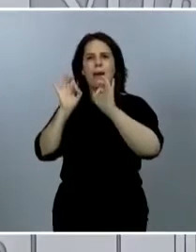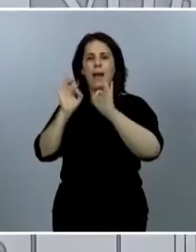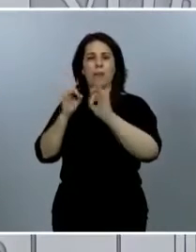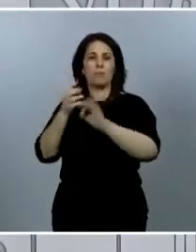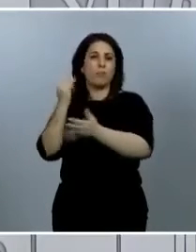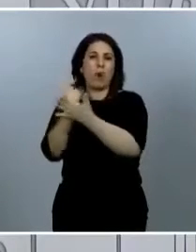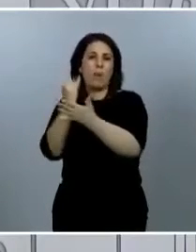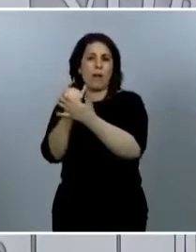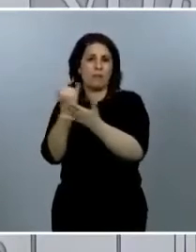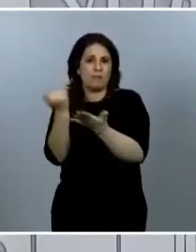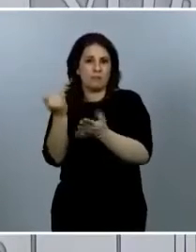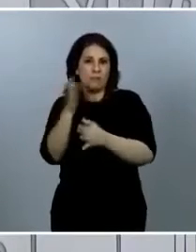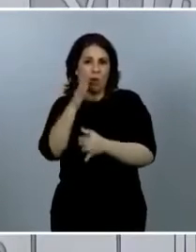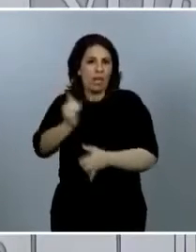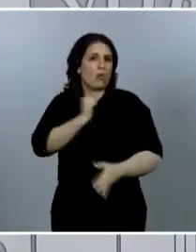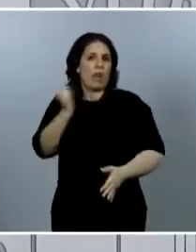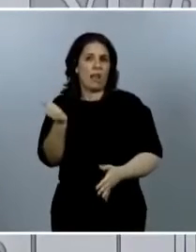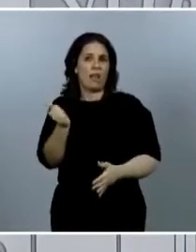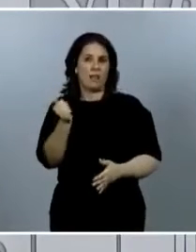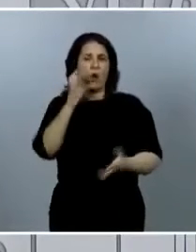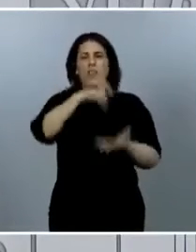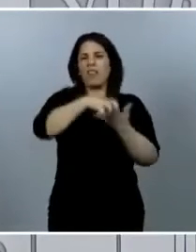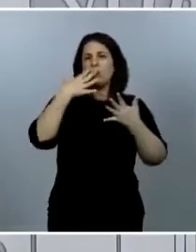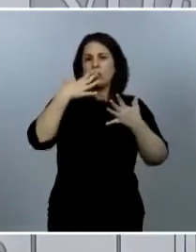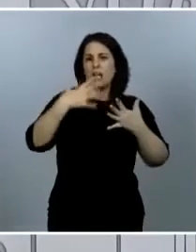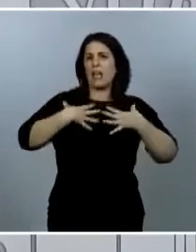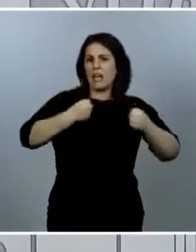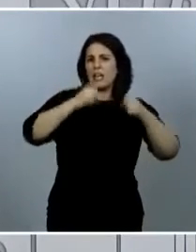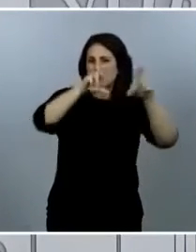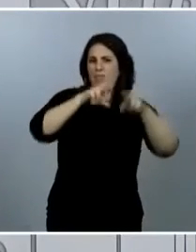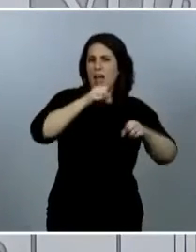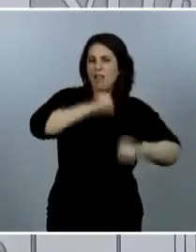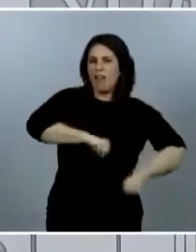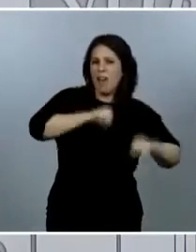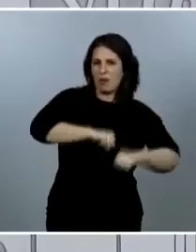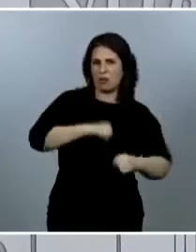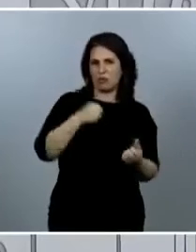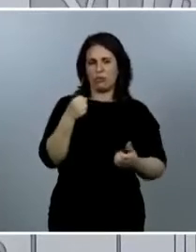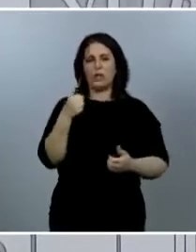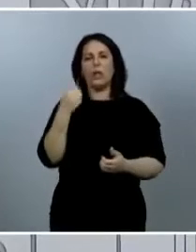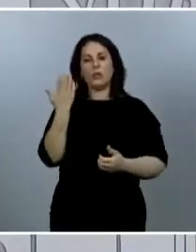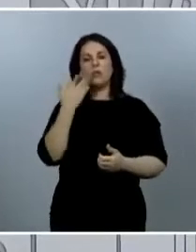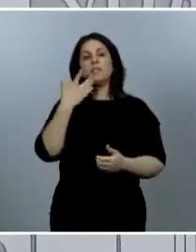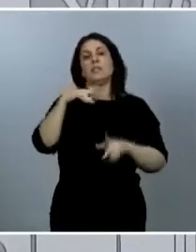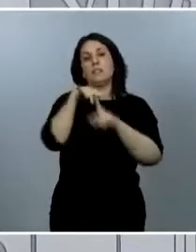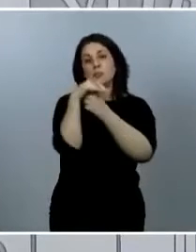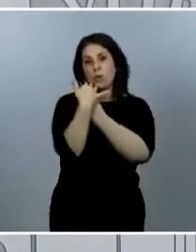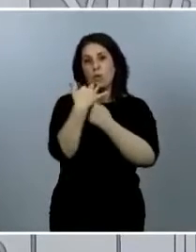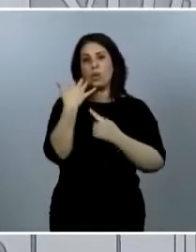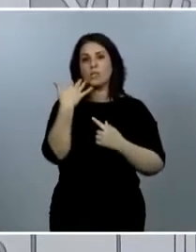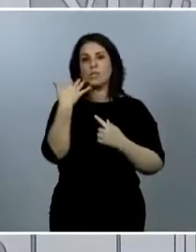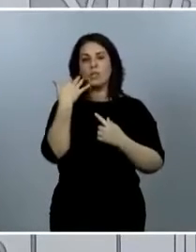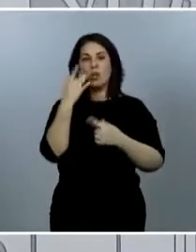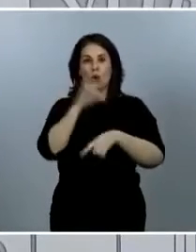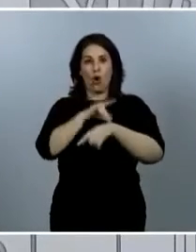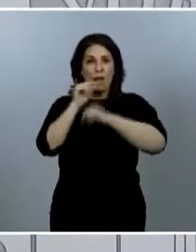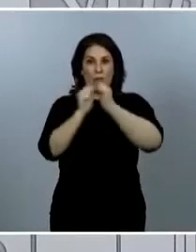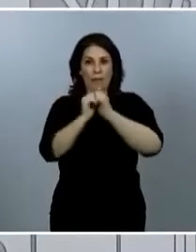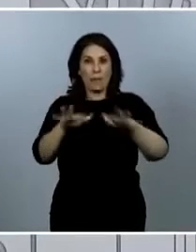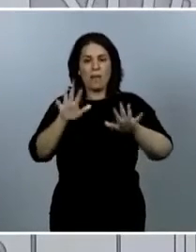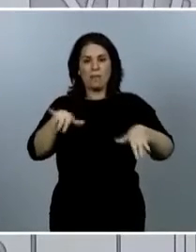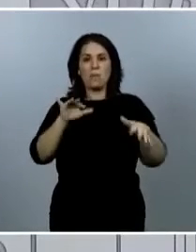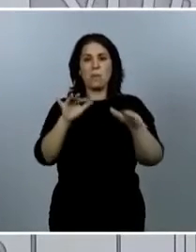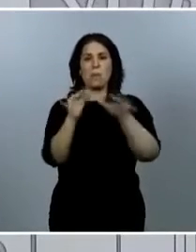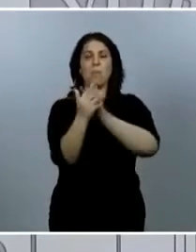indica que la evolución de la epidemia de casos enfermos con la epidemia sigue una evolución favorable, como